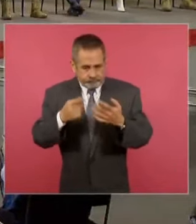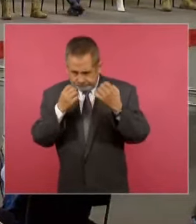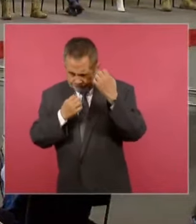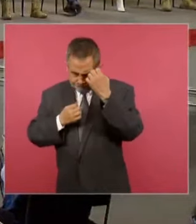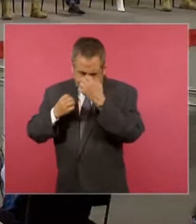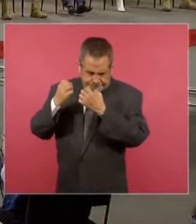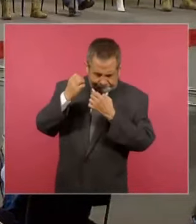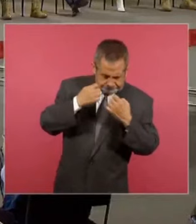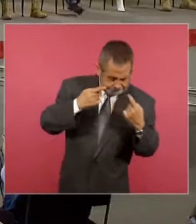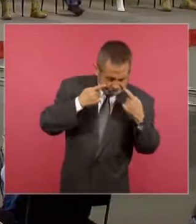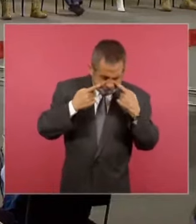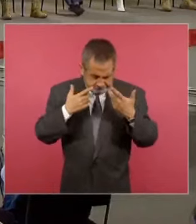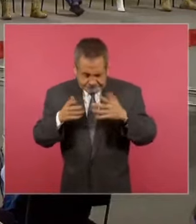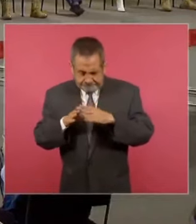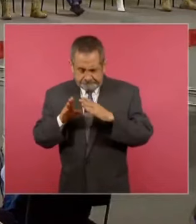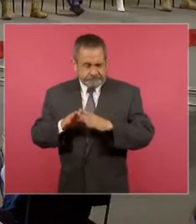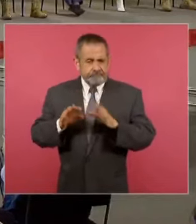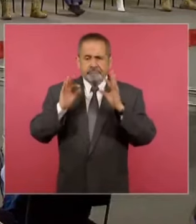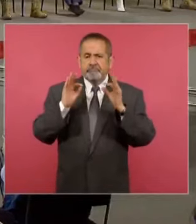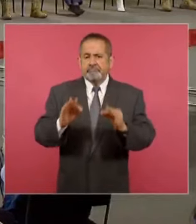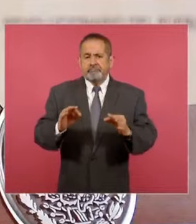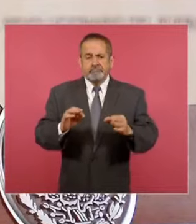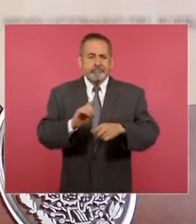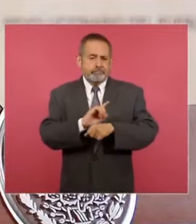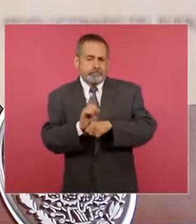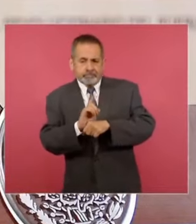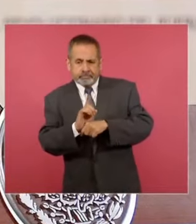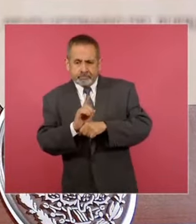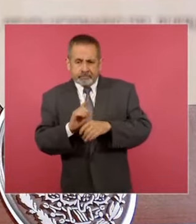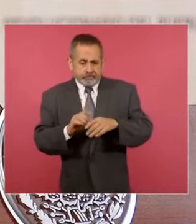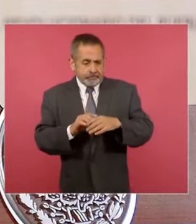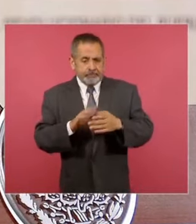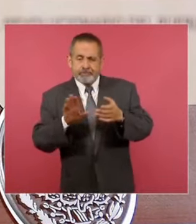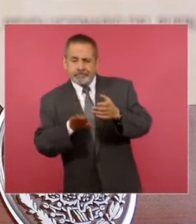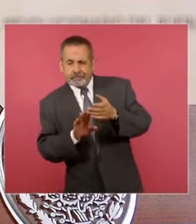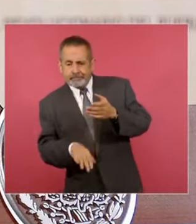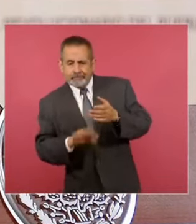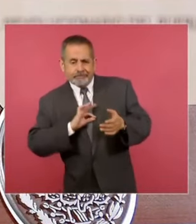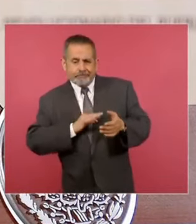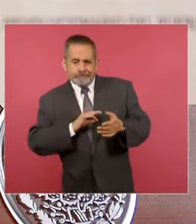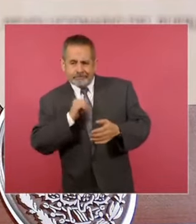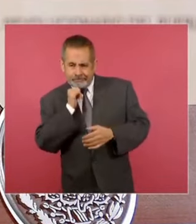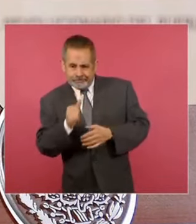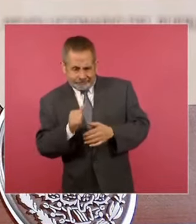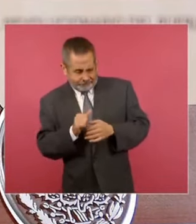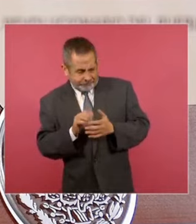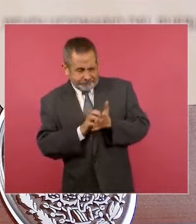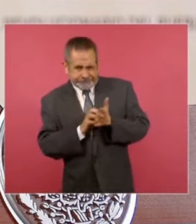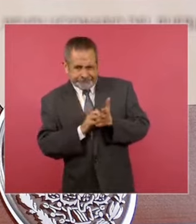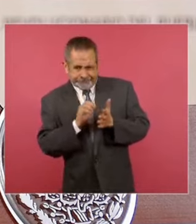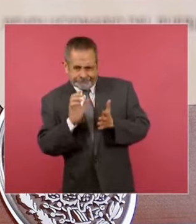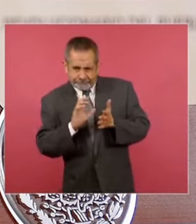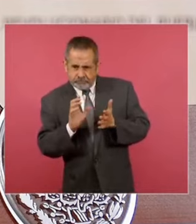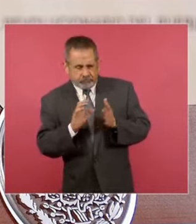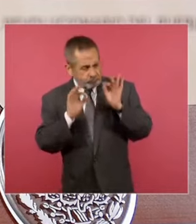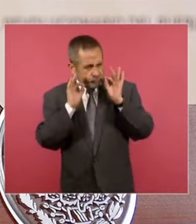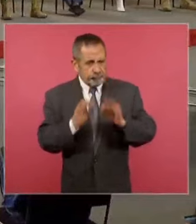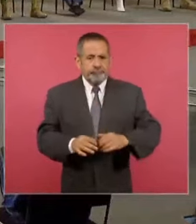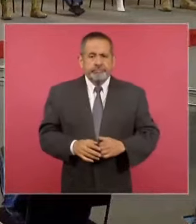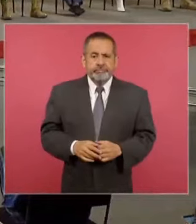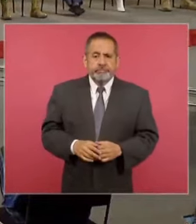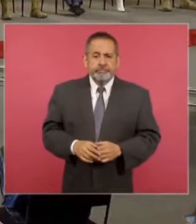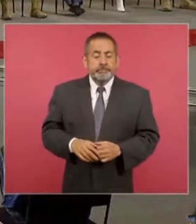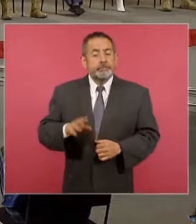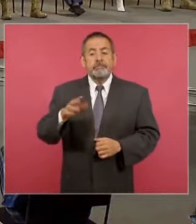recibirlo, que esté en buena condición la válvula y que no esté picada la base del cilindro de gas. Y hay resultados del